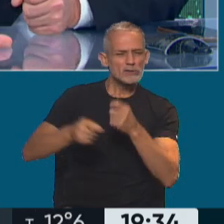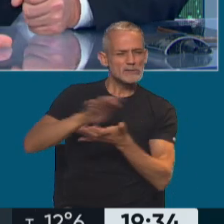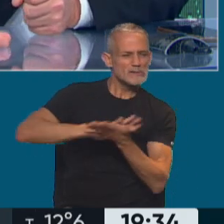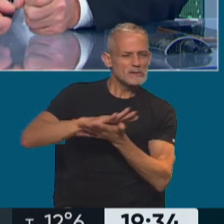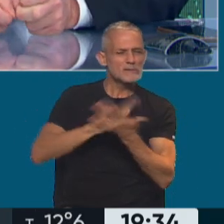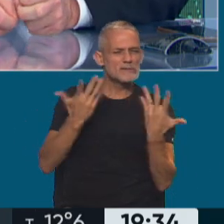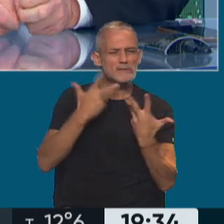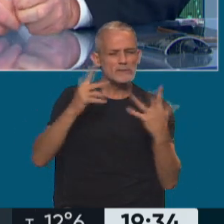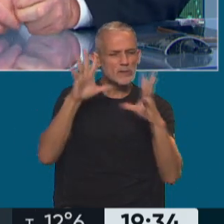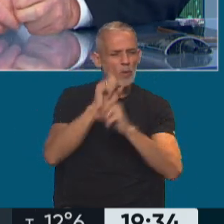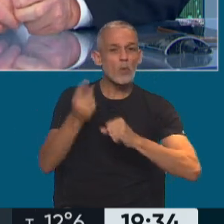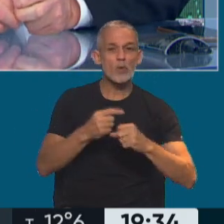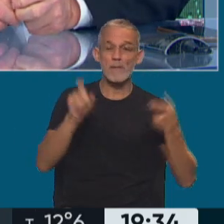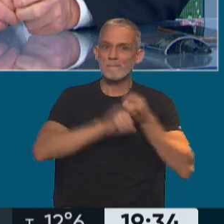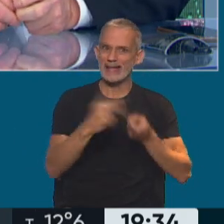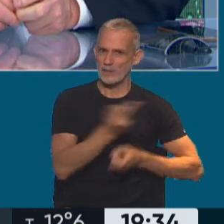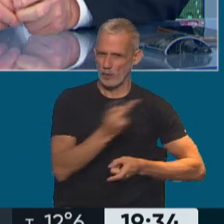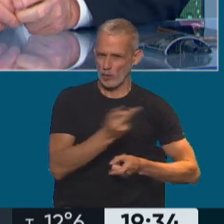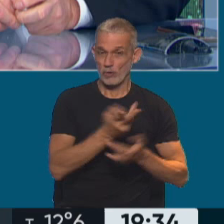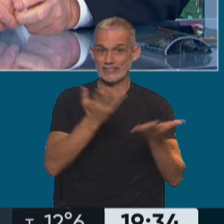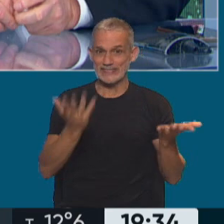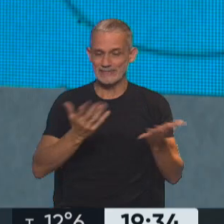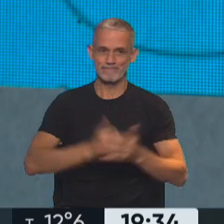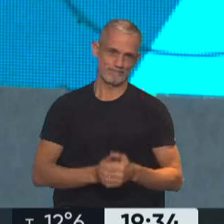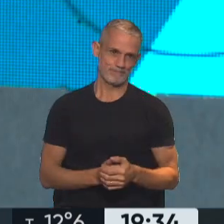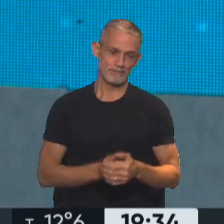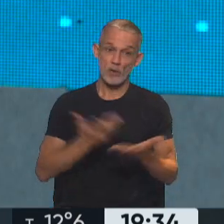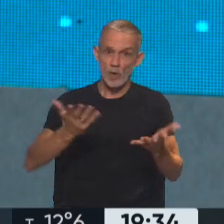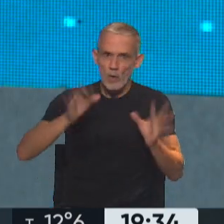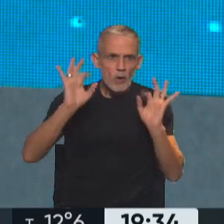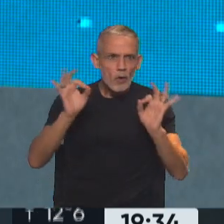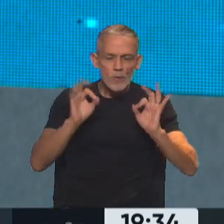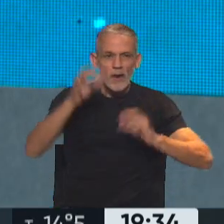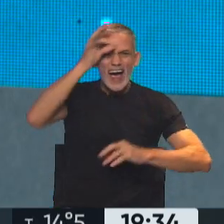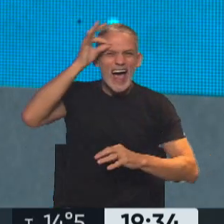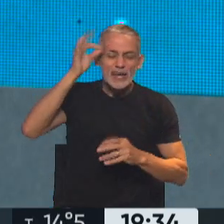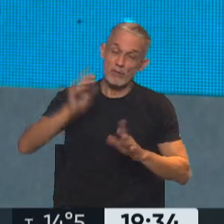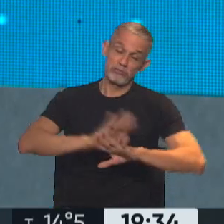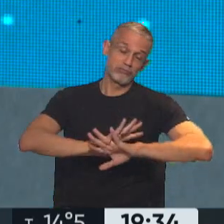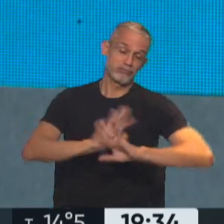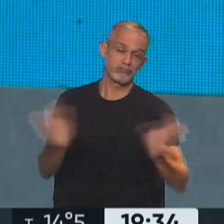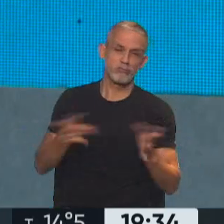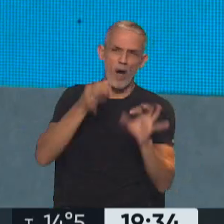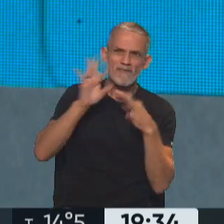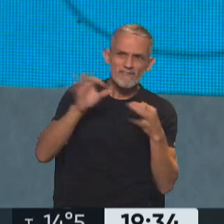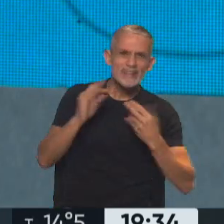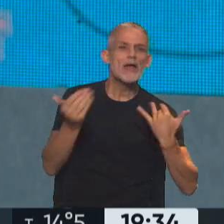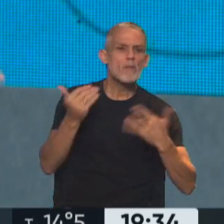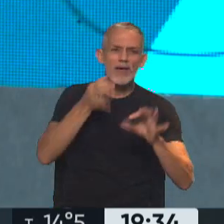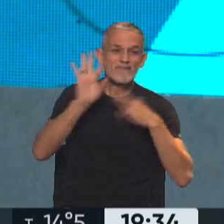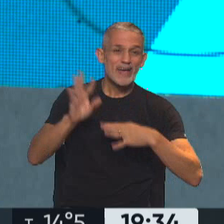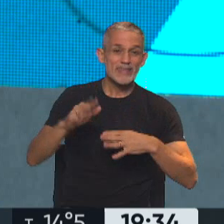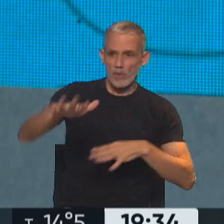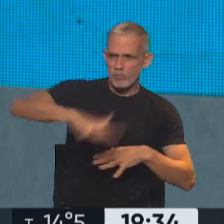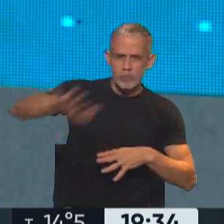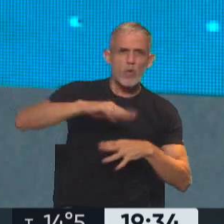detrás de ese matrimonio de esa vela. Ahora, Néstor, no le faltó nada, ¿no? Canija entonces te podía vender, según dice Mariana Ananis, parques